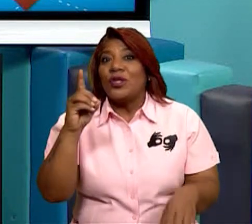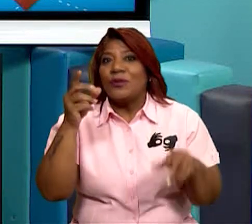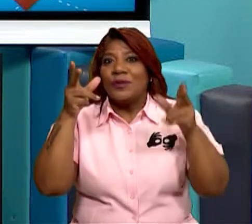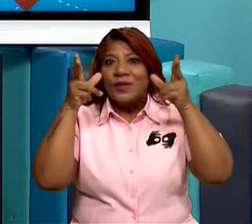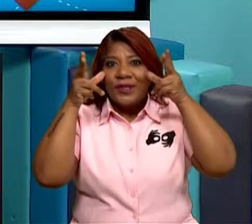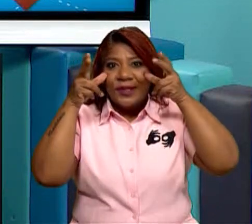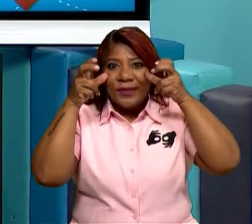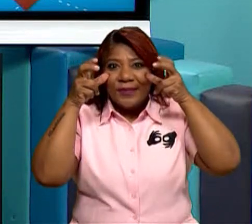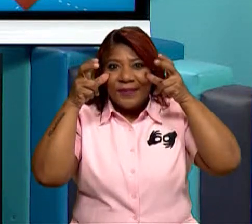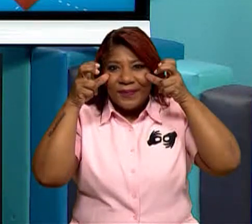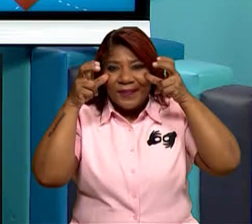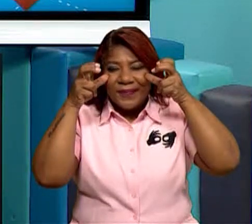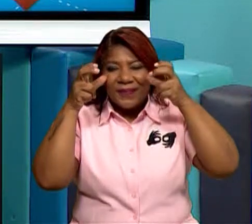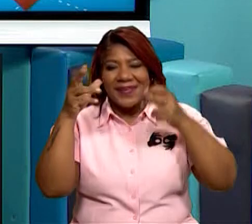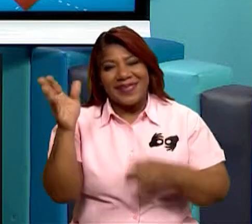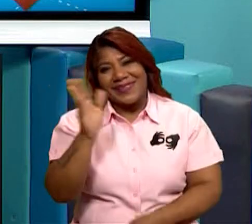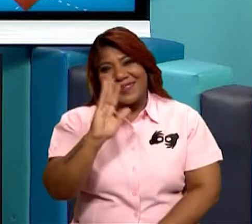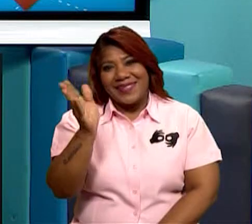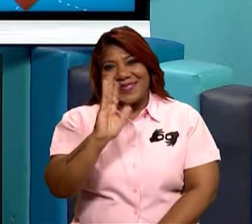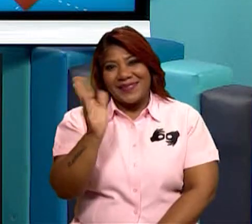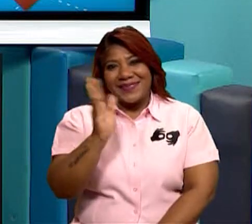observa. Chao.